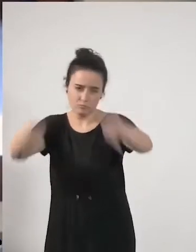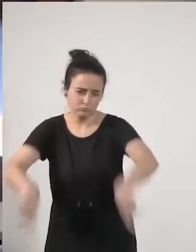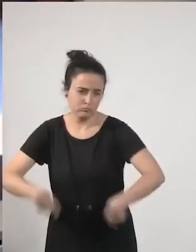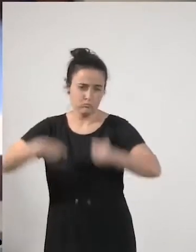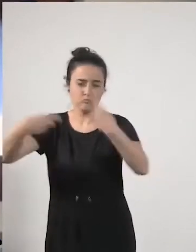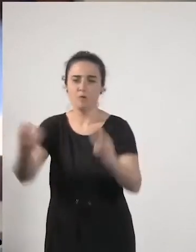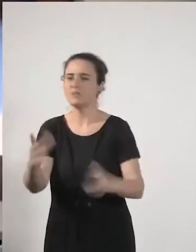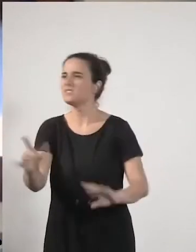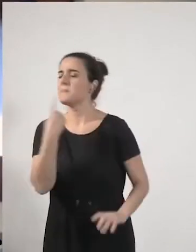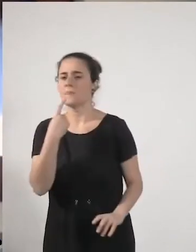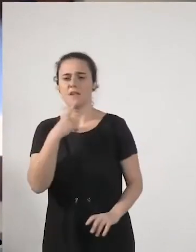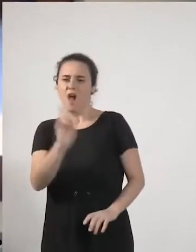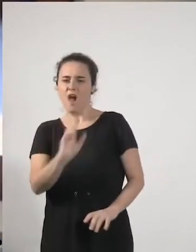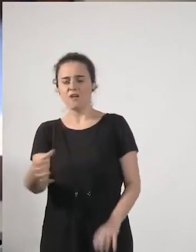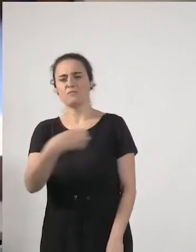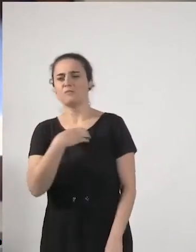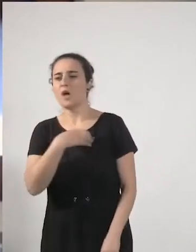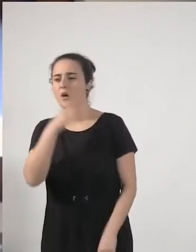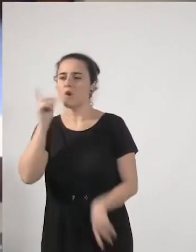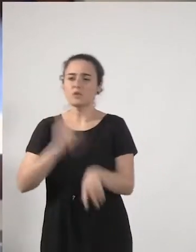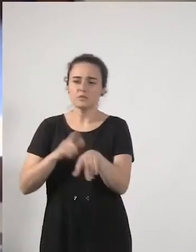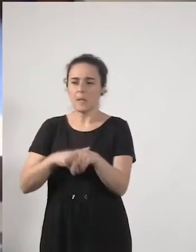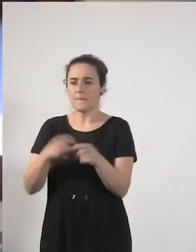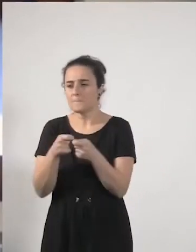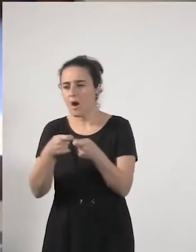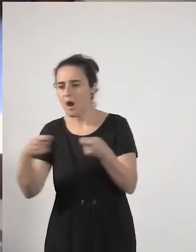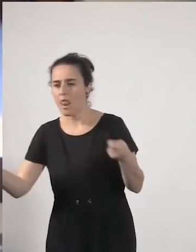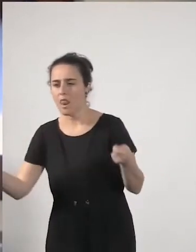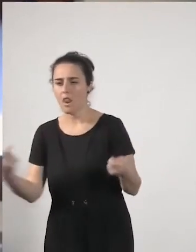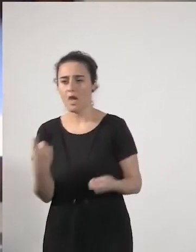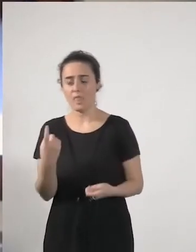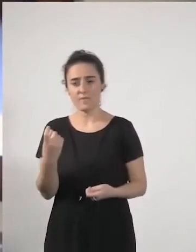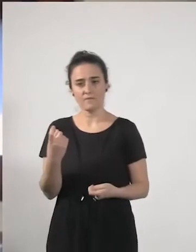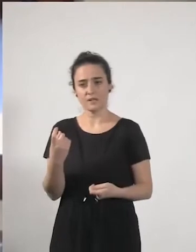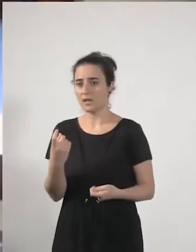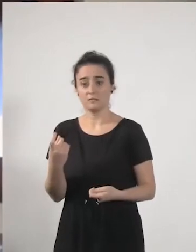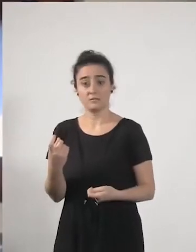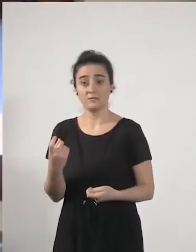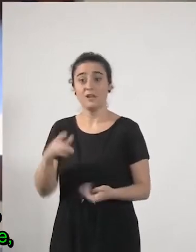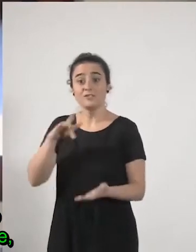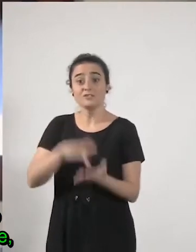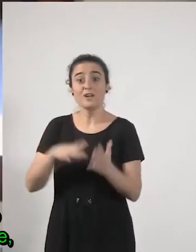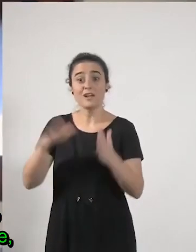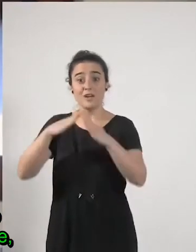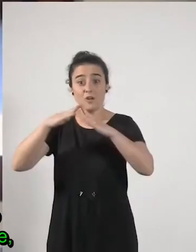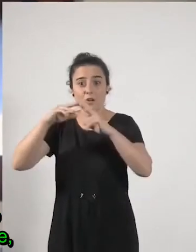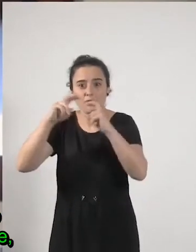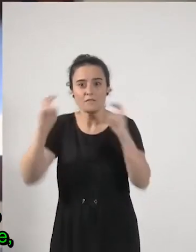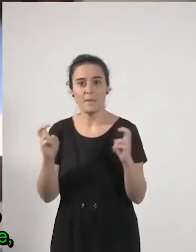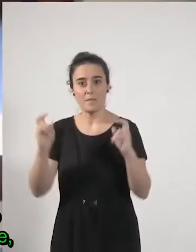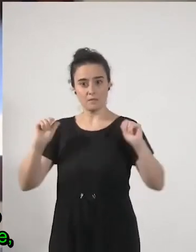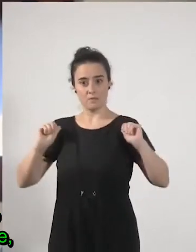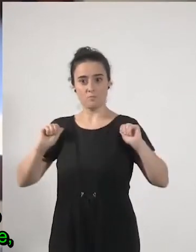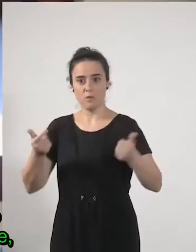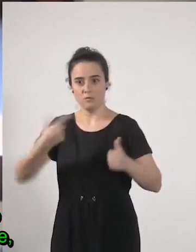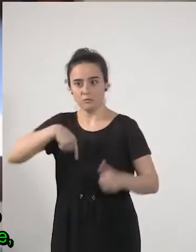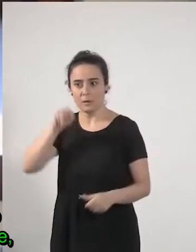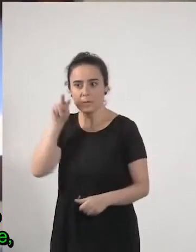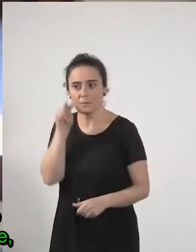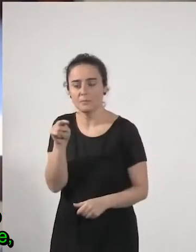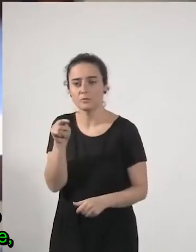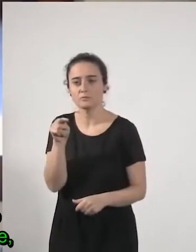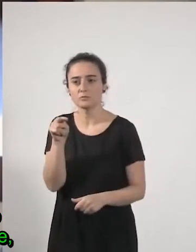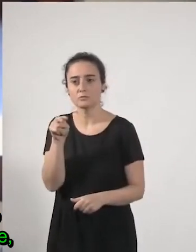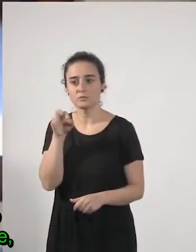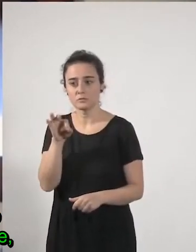no eso es imposible porque eso lleva mucho tiempo claro los primeros días del confinamiento lo primero que vimos es que eso hubiera